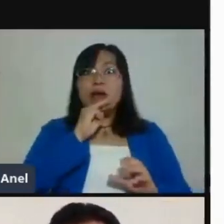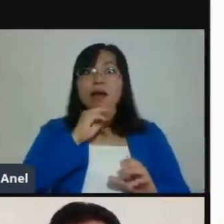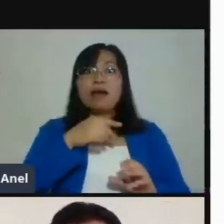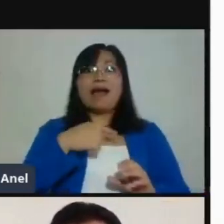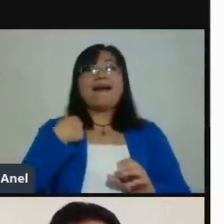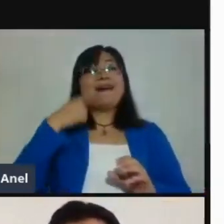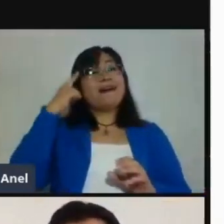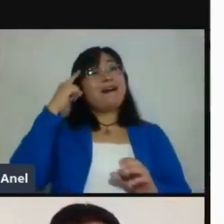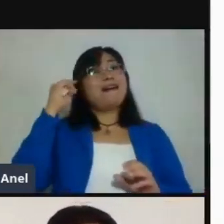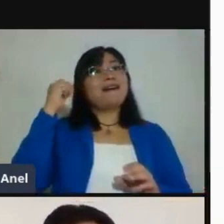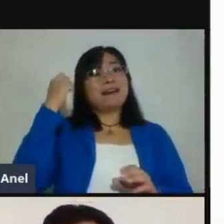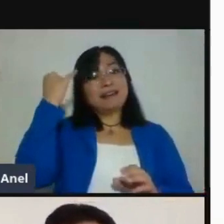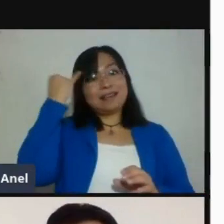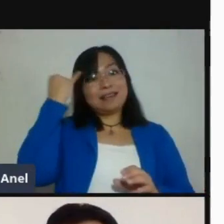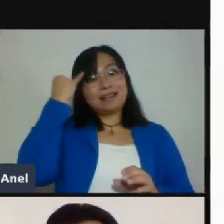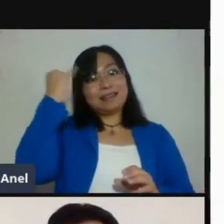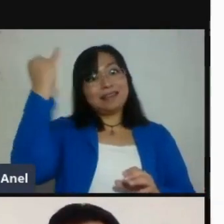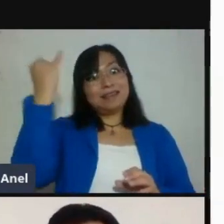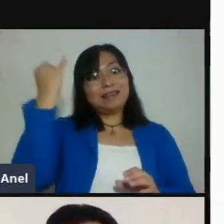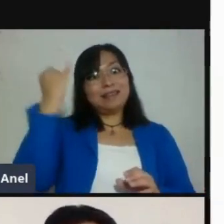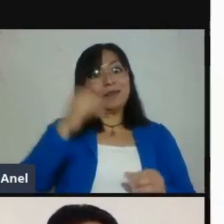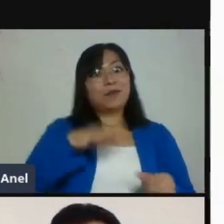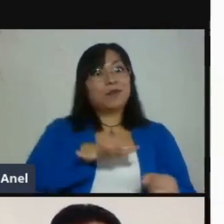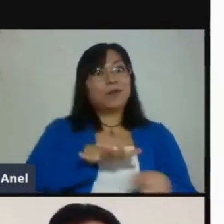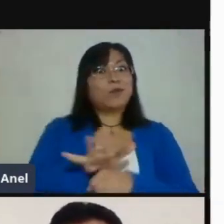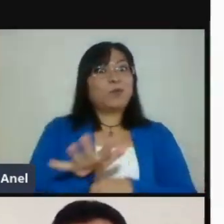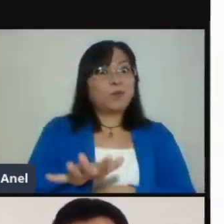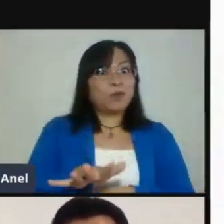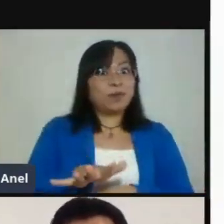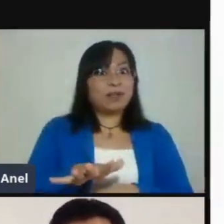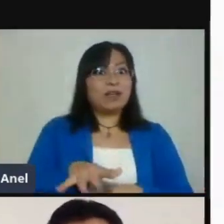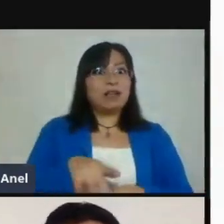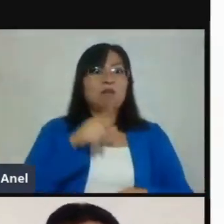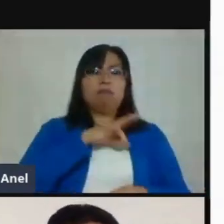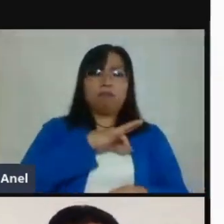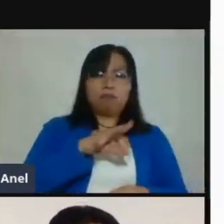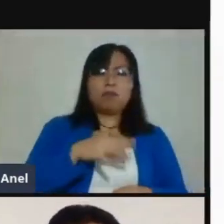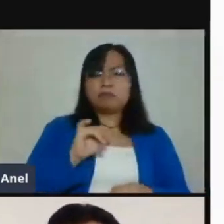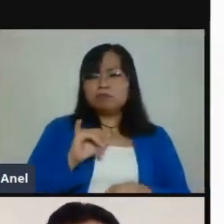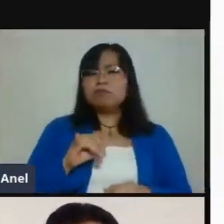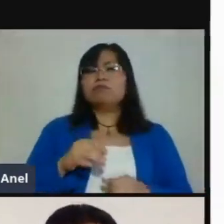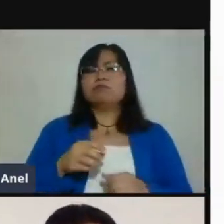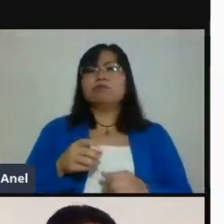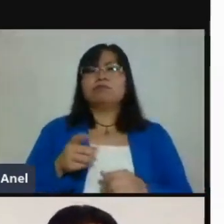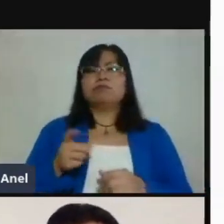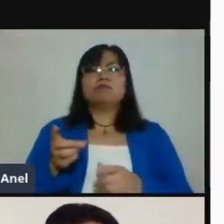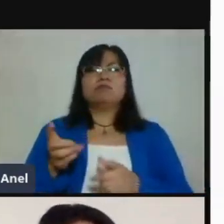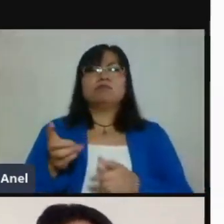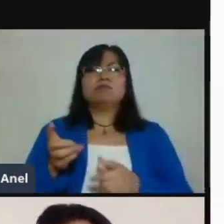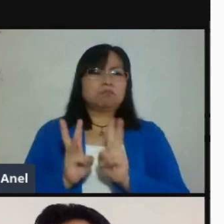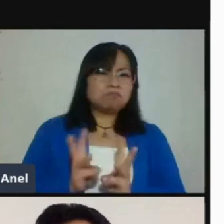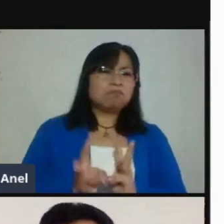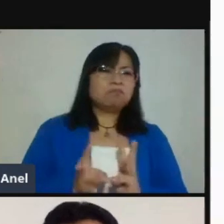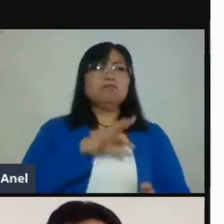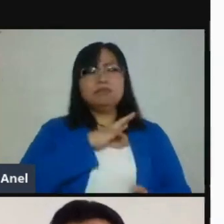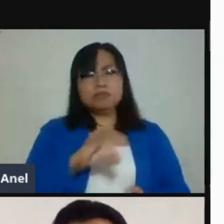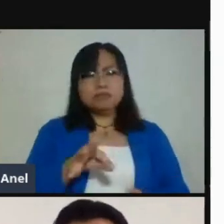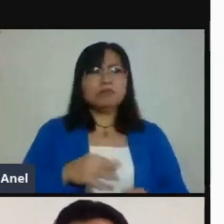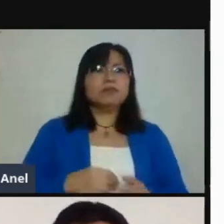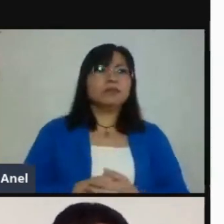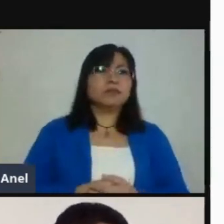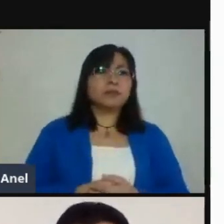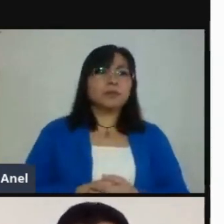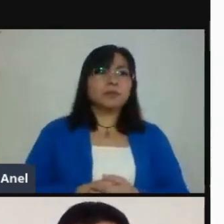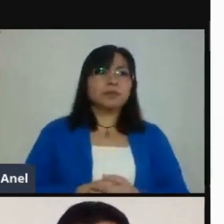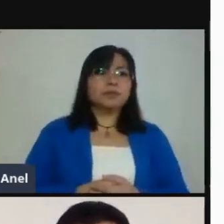tanto de manera manual, lo pueden hacer a través de un grupo de WhatsApp, lo pueden hacer recabando información de la que ya tengan,